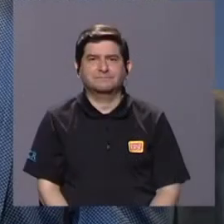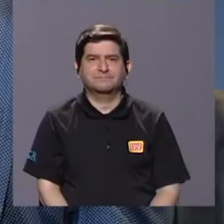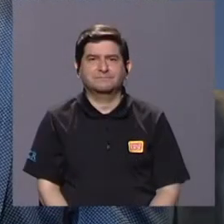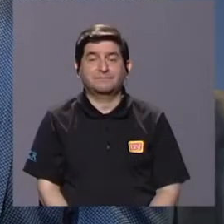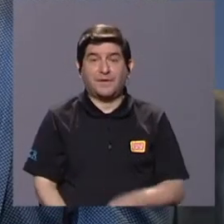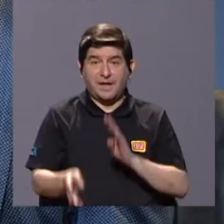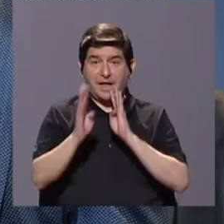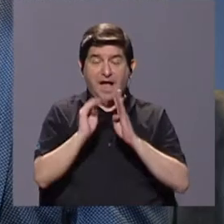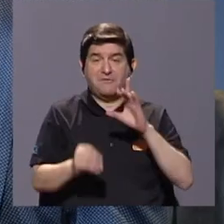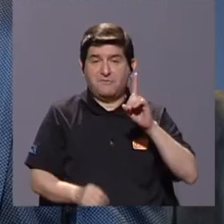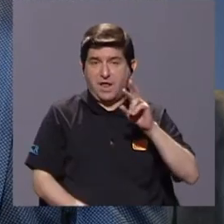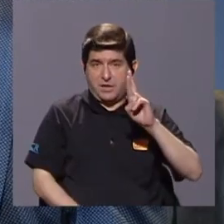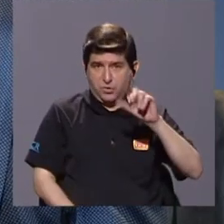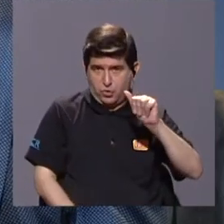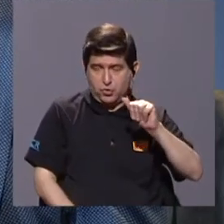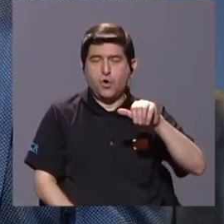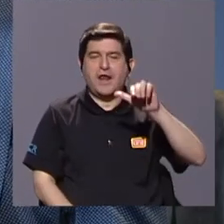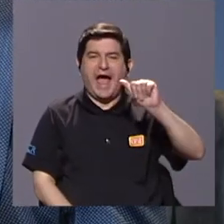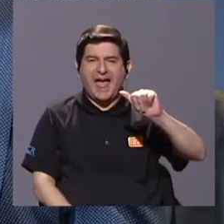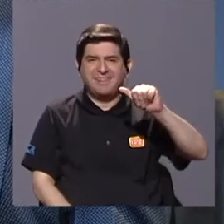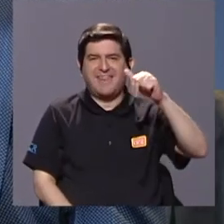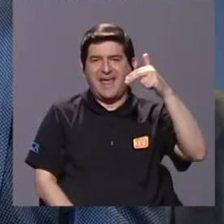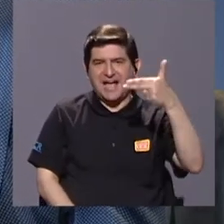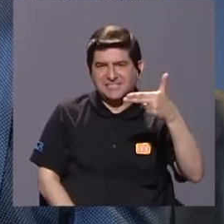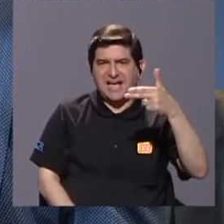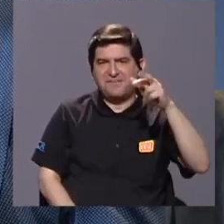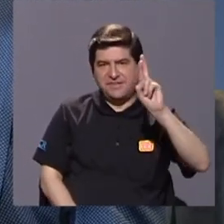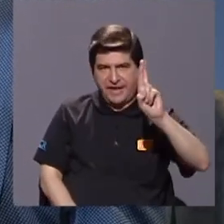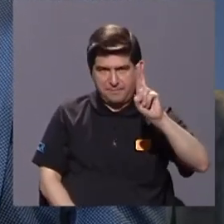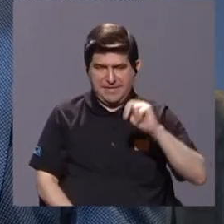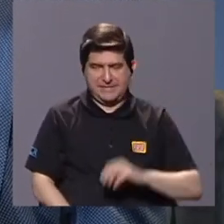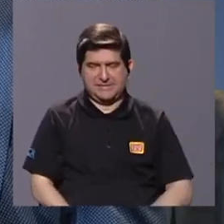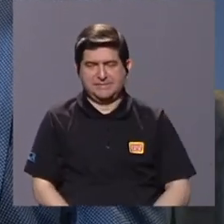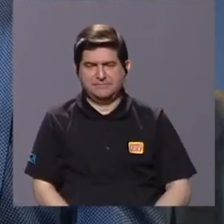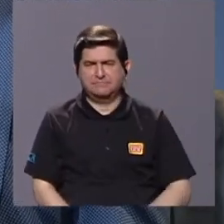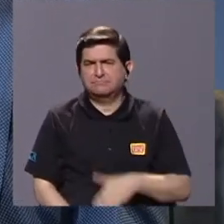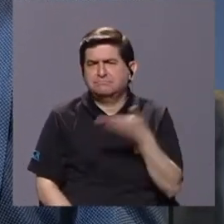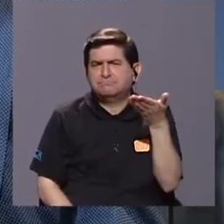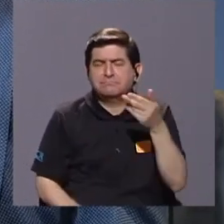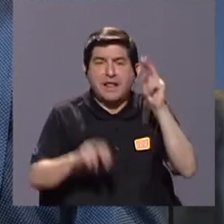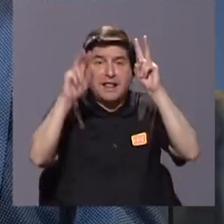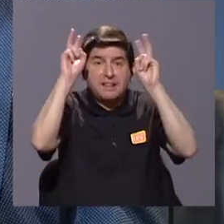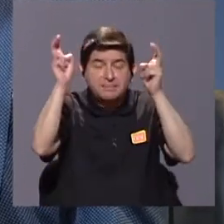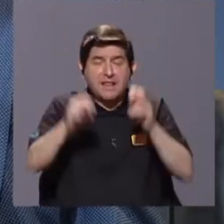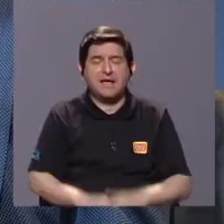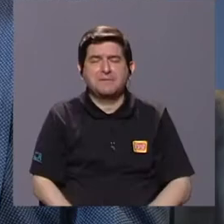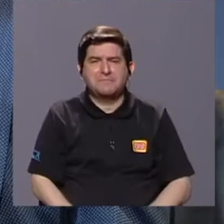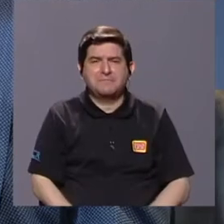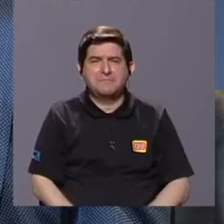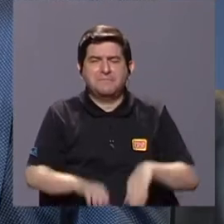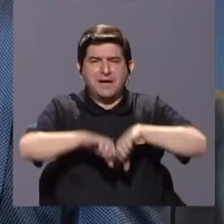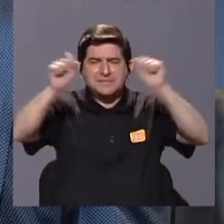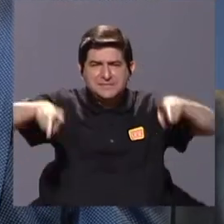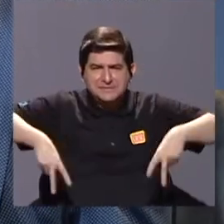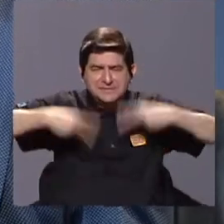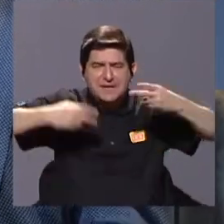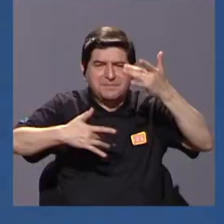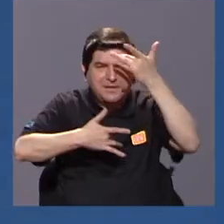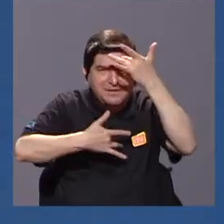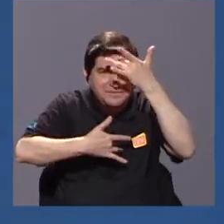Conversamos con la doctora Andrea Chávez Ramírez sobre el tema de ecología de enfermedades.